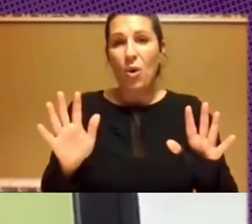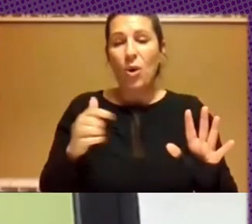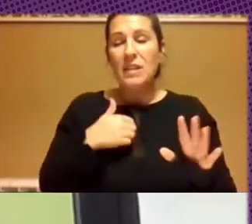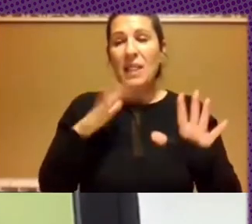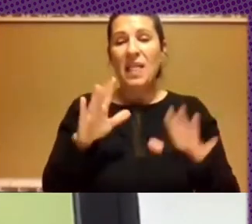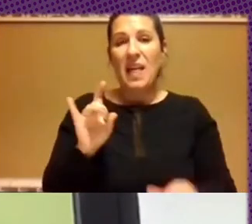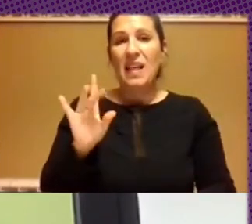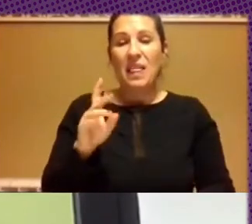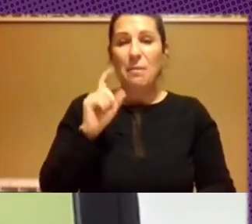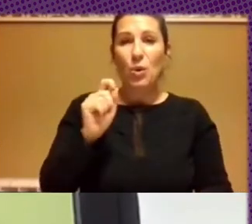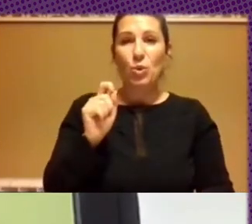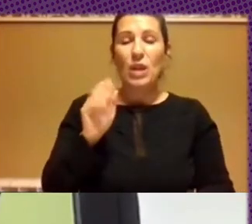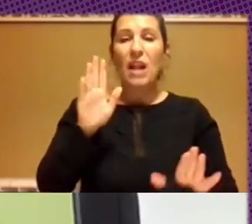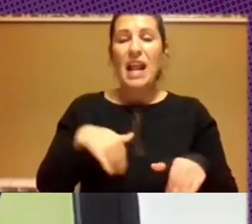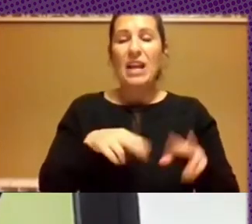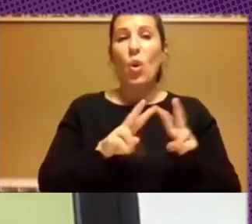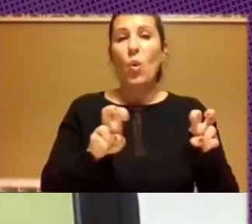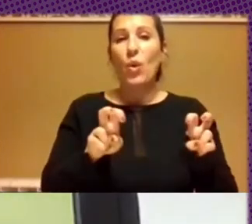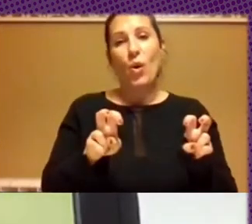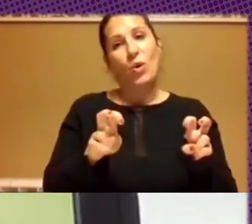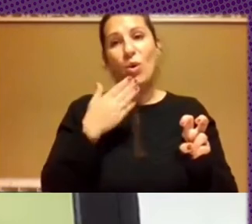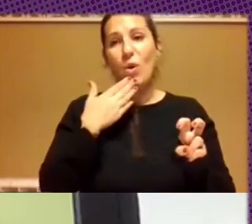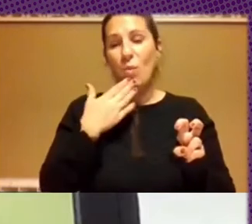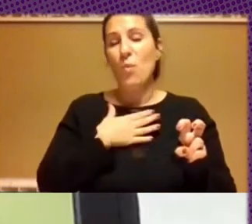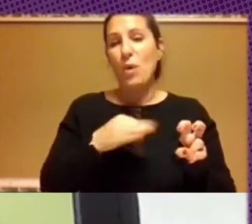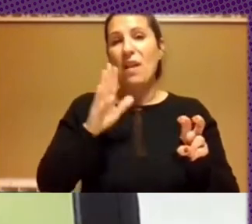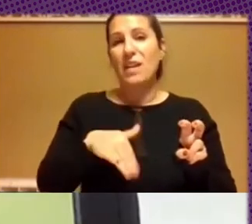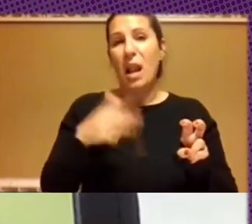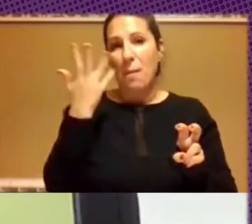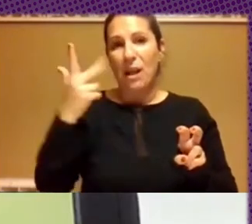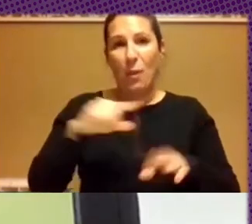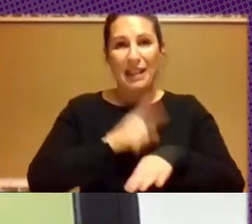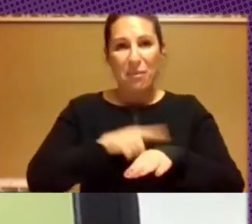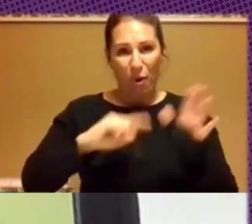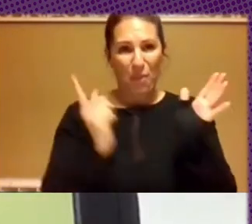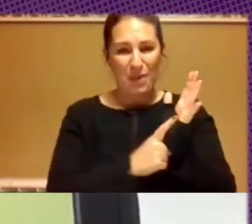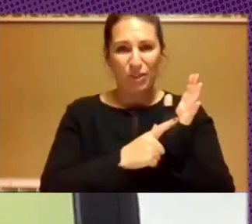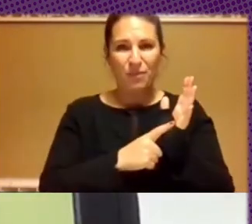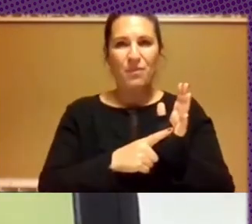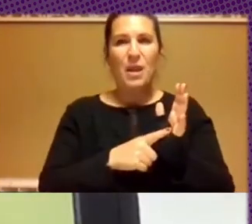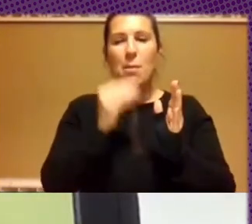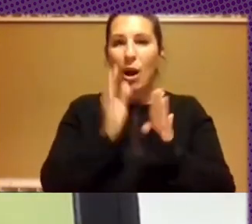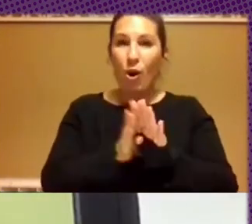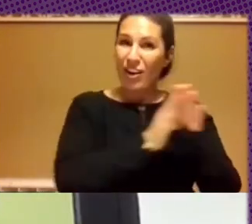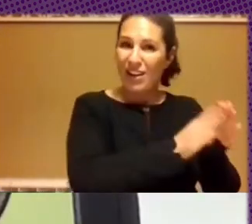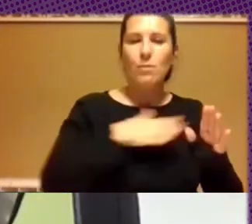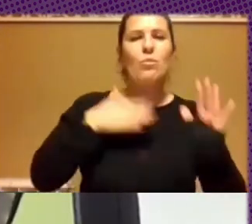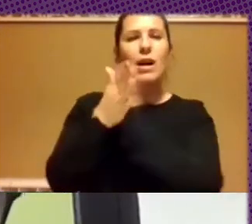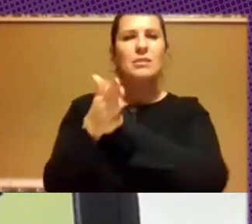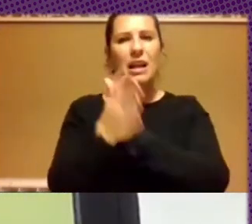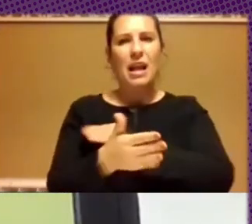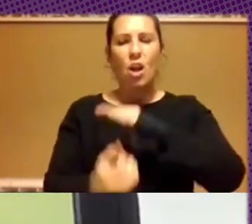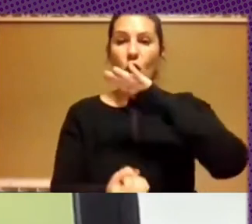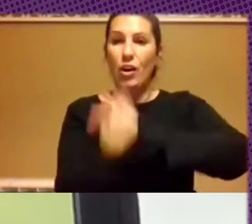15 minutos para hablar, la introducción se puede llevar buena parte de la charla, explicar un poco el origen, los